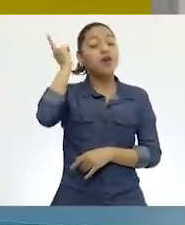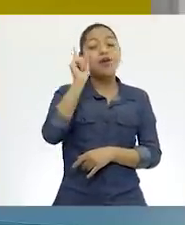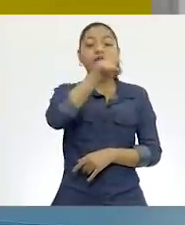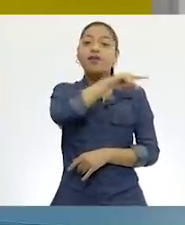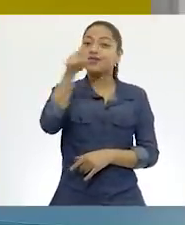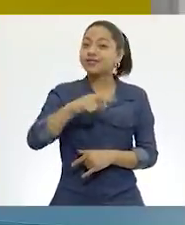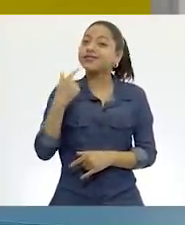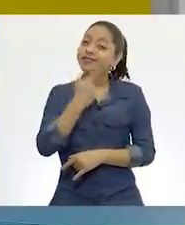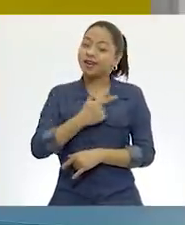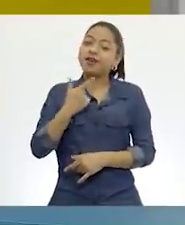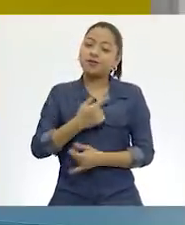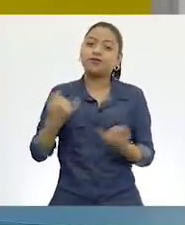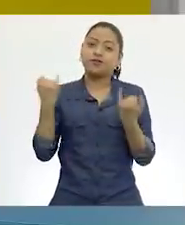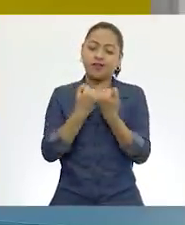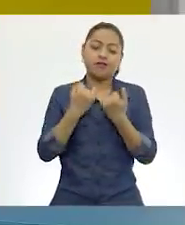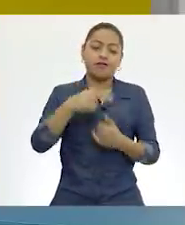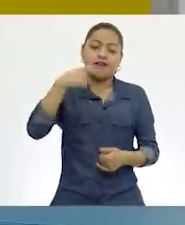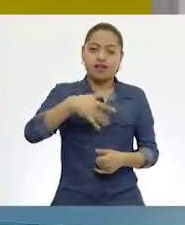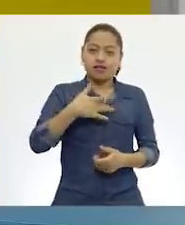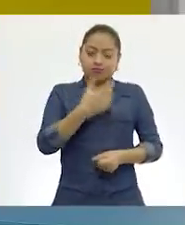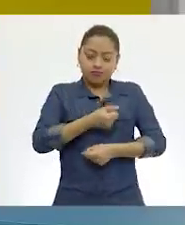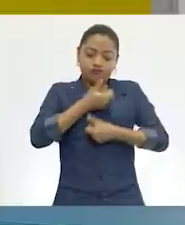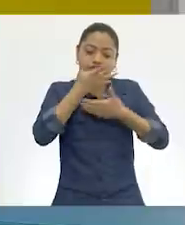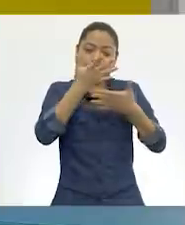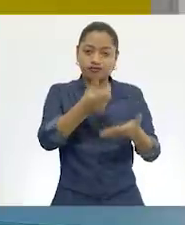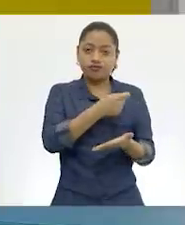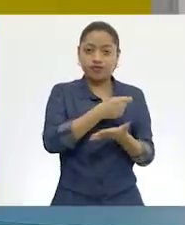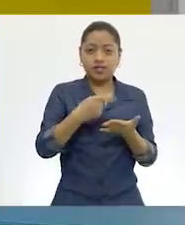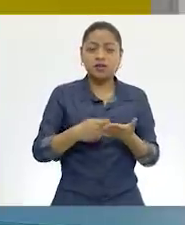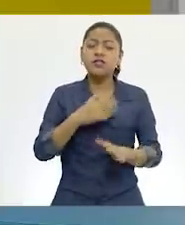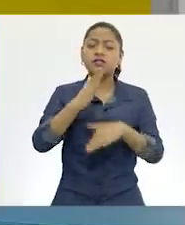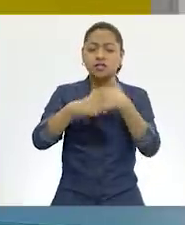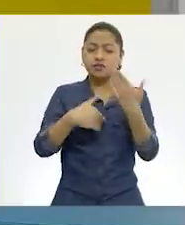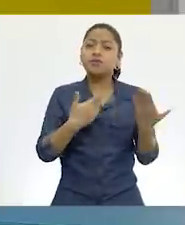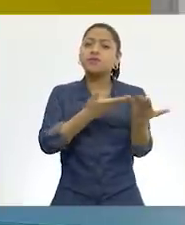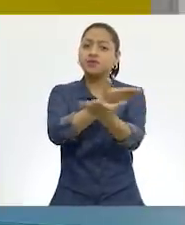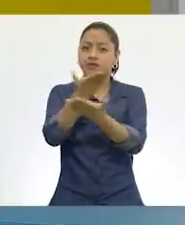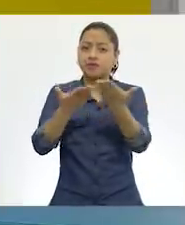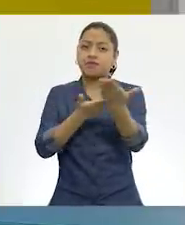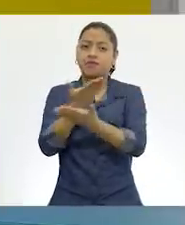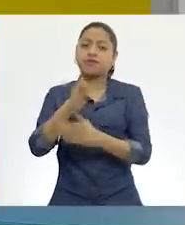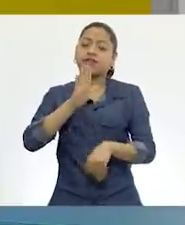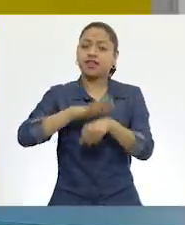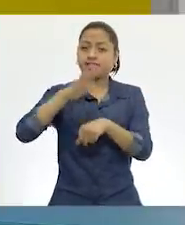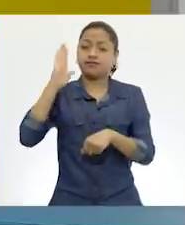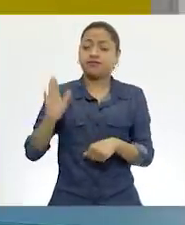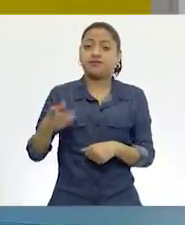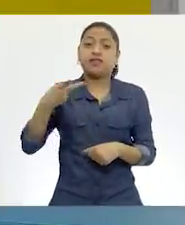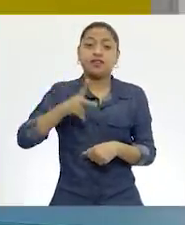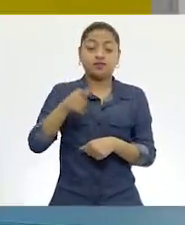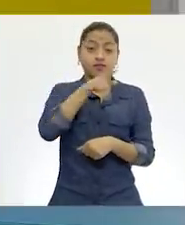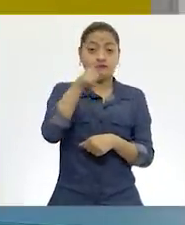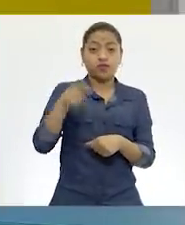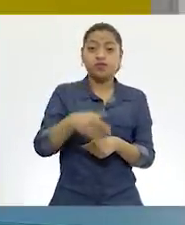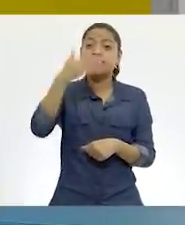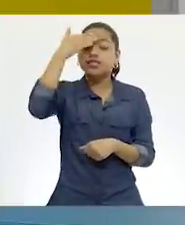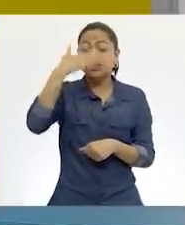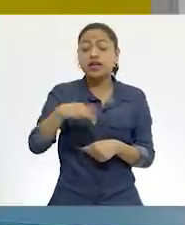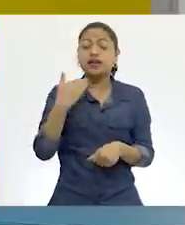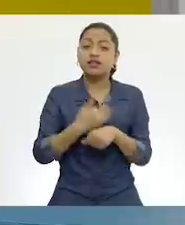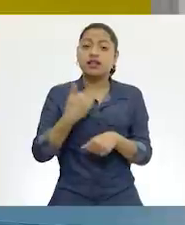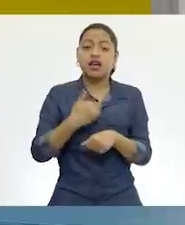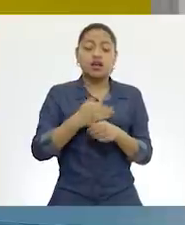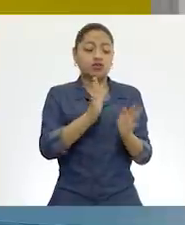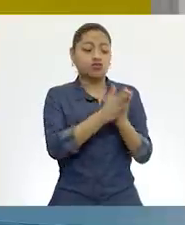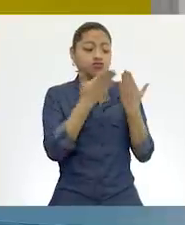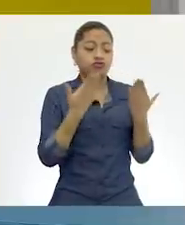hayas disfrutado de estas lecturas, vamos a seguirte las compartiendo, pero es bueno que conozcas también todo este acervo que tenemos de poesía